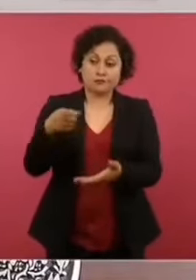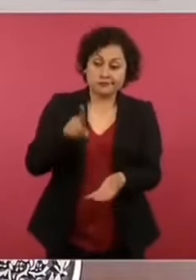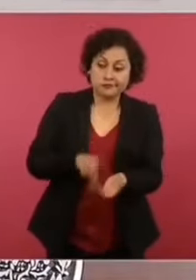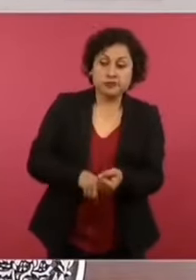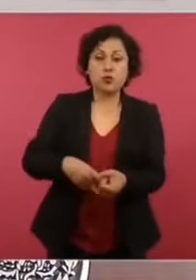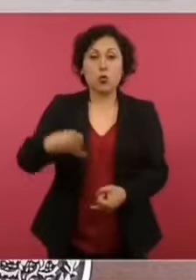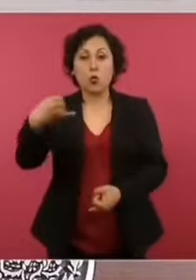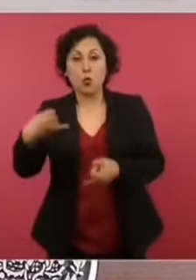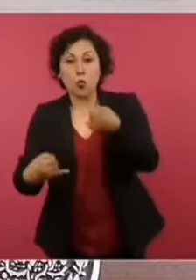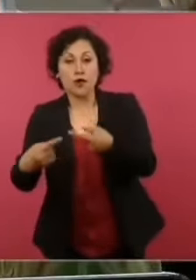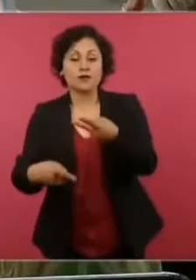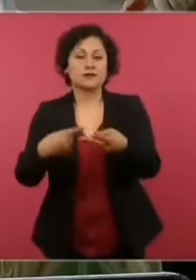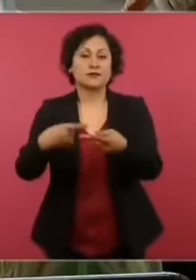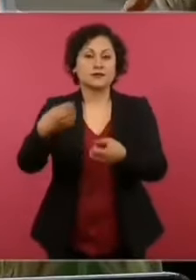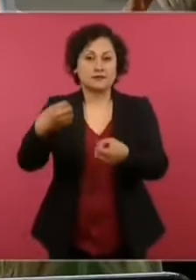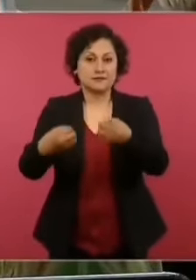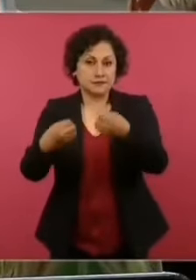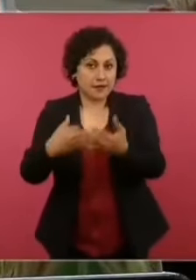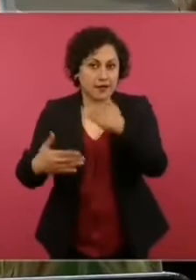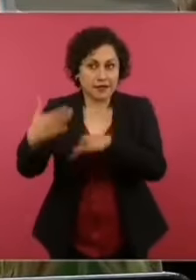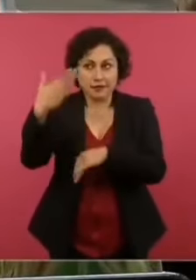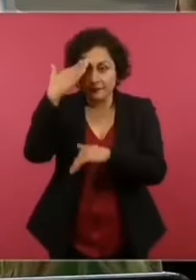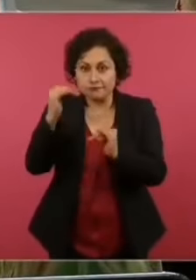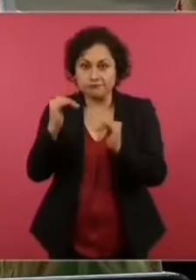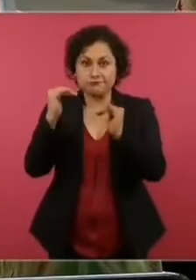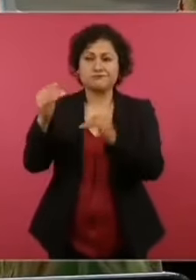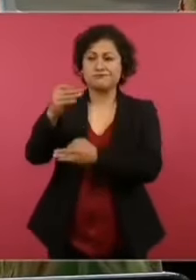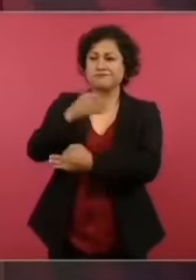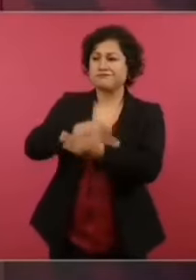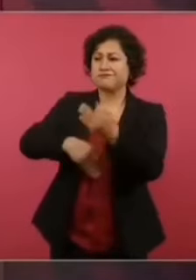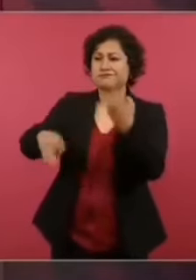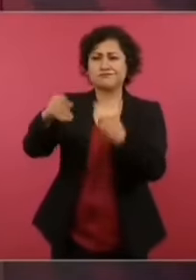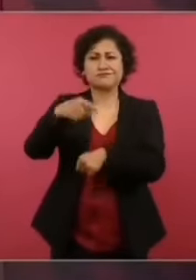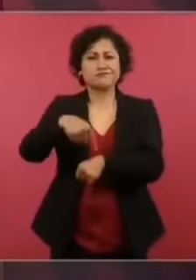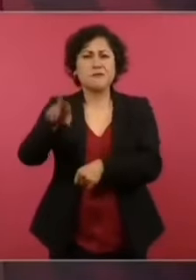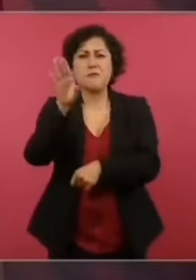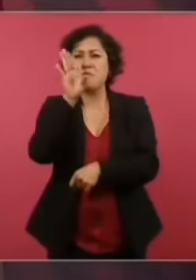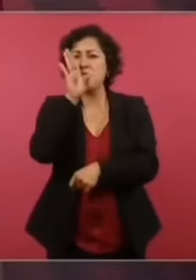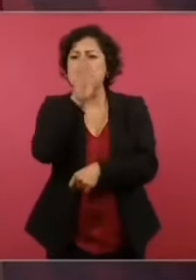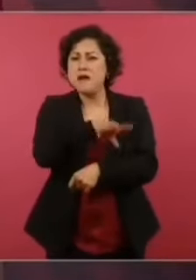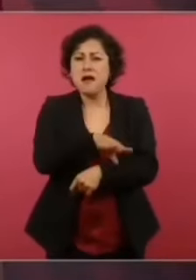ministros, está podrido el Poder Judicial.